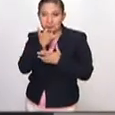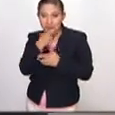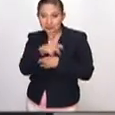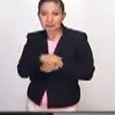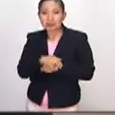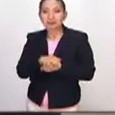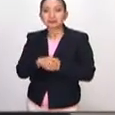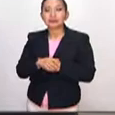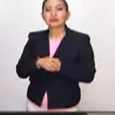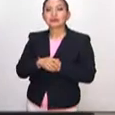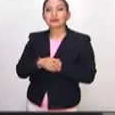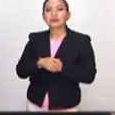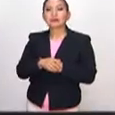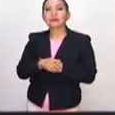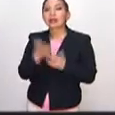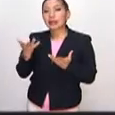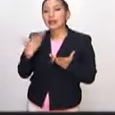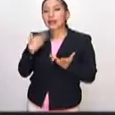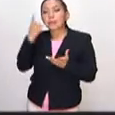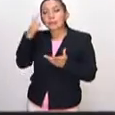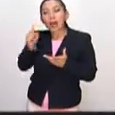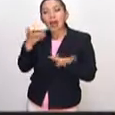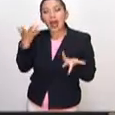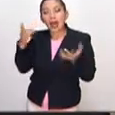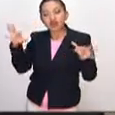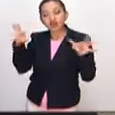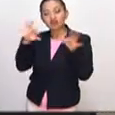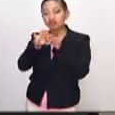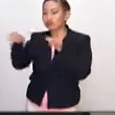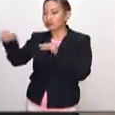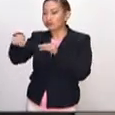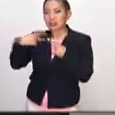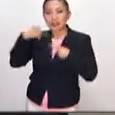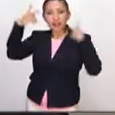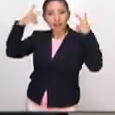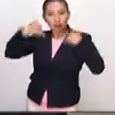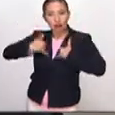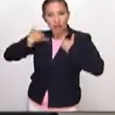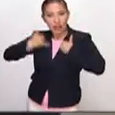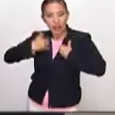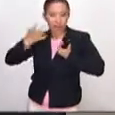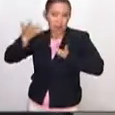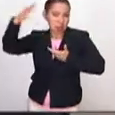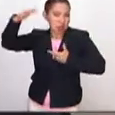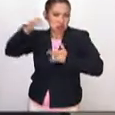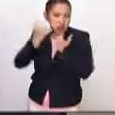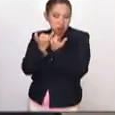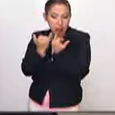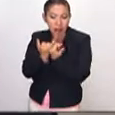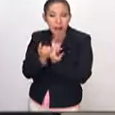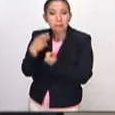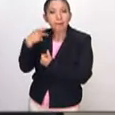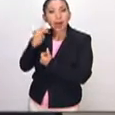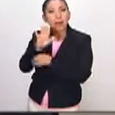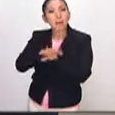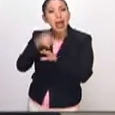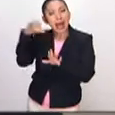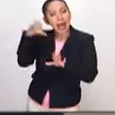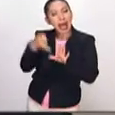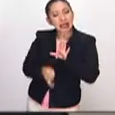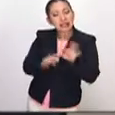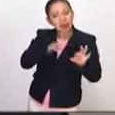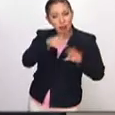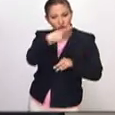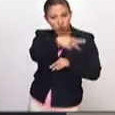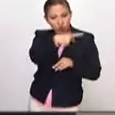perdón. Sí, Y precisamente para atender puentes con los visitantes jóvenes y los no tan jóvenes. Pero más allá